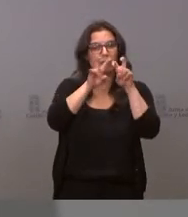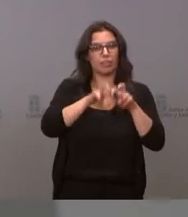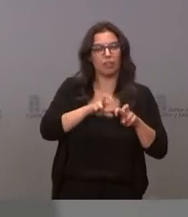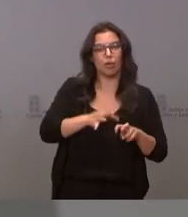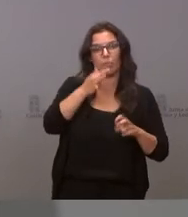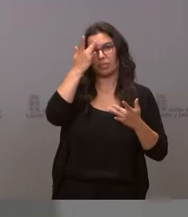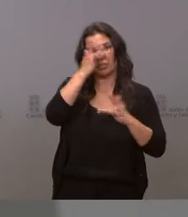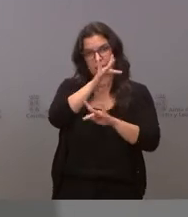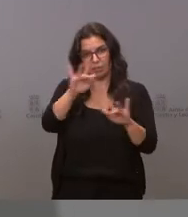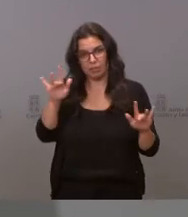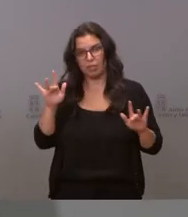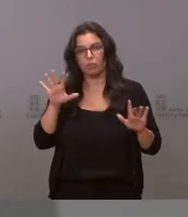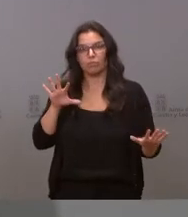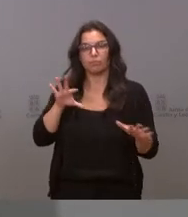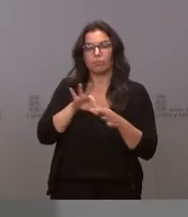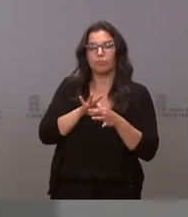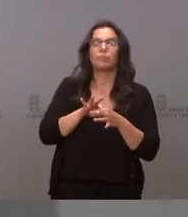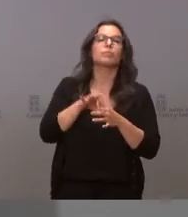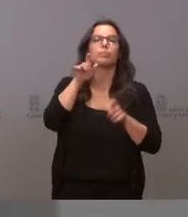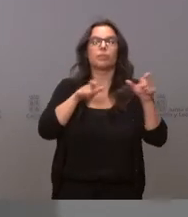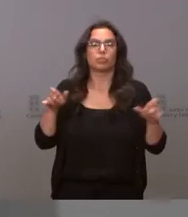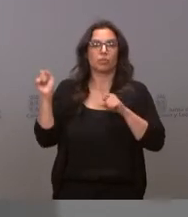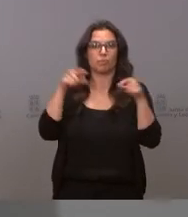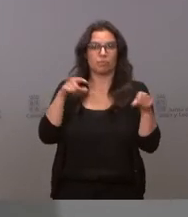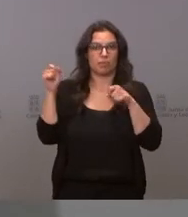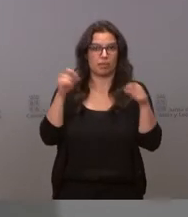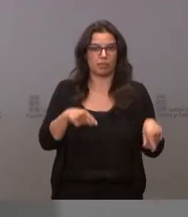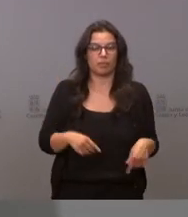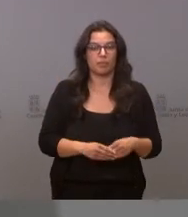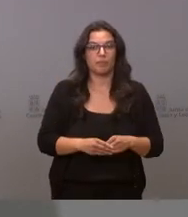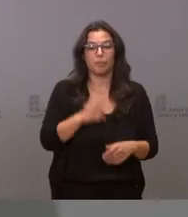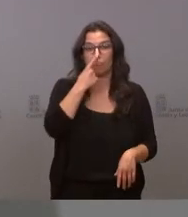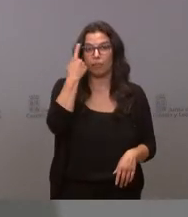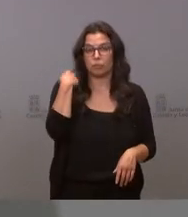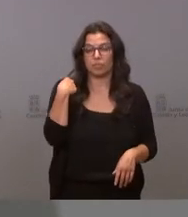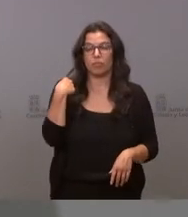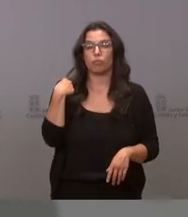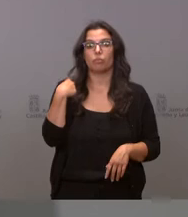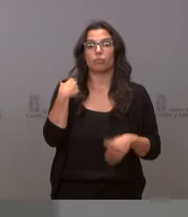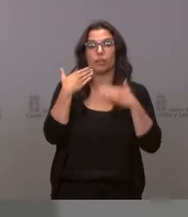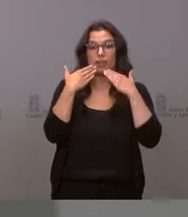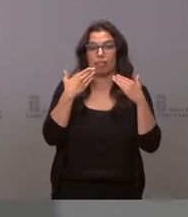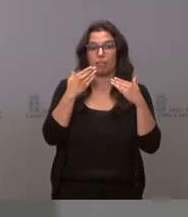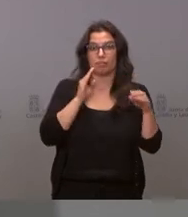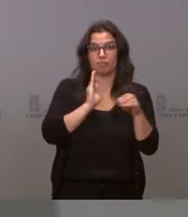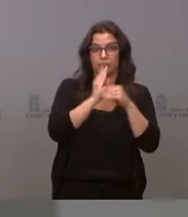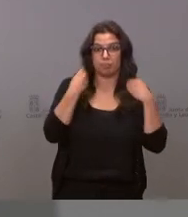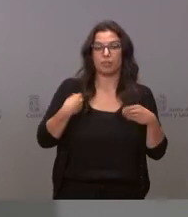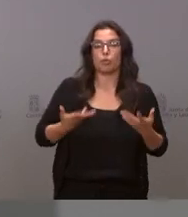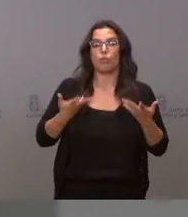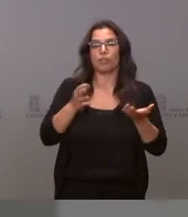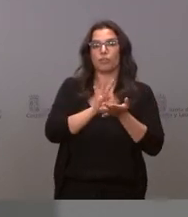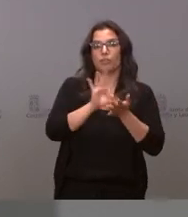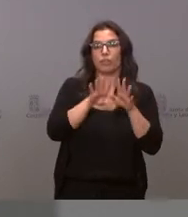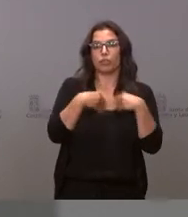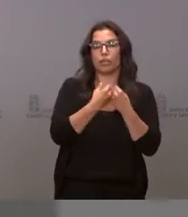sensibilización relacionadas con la población migrante. Durante el pasado año, con estas iniciativas, se prestaron servicios a total de